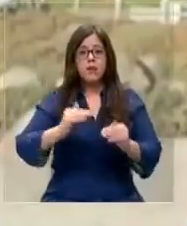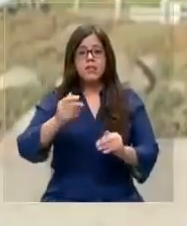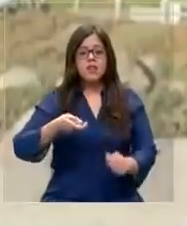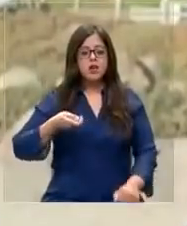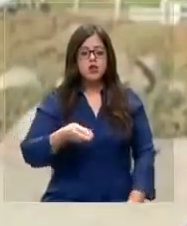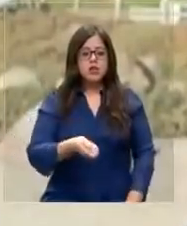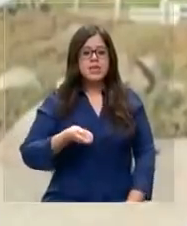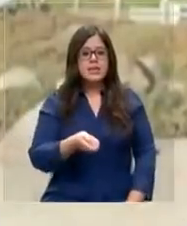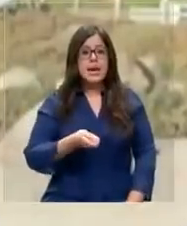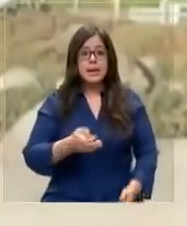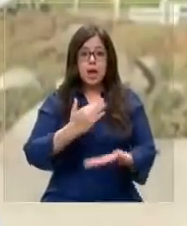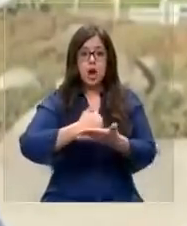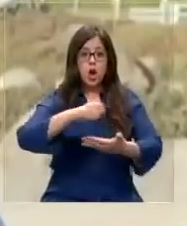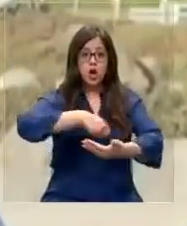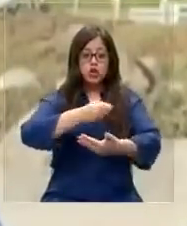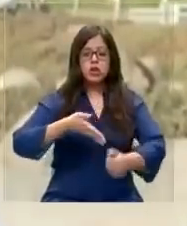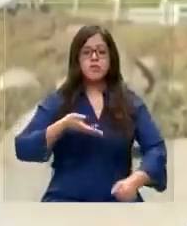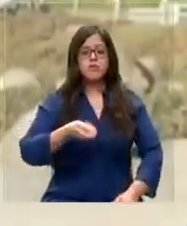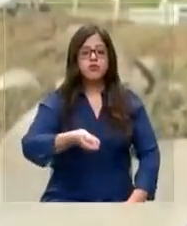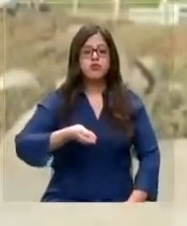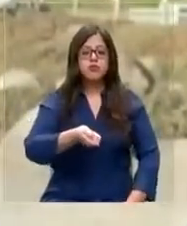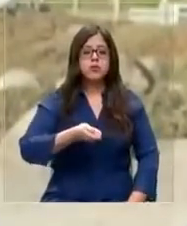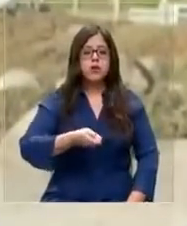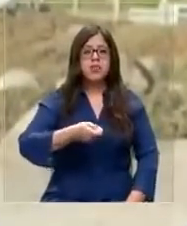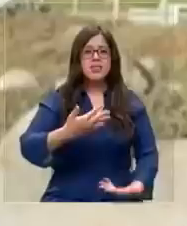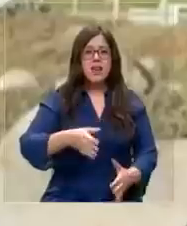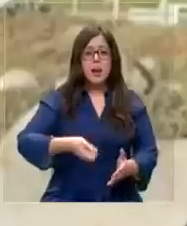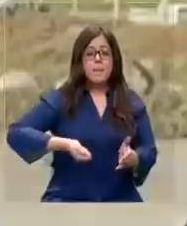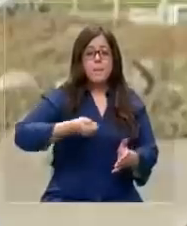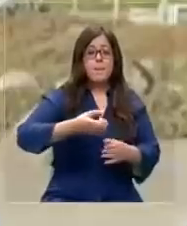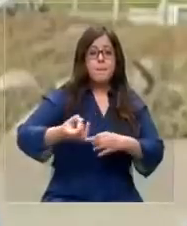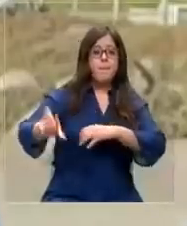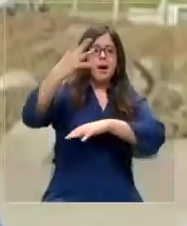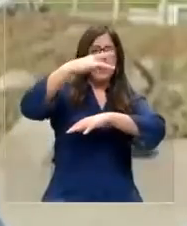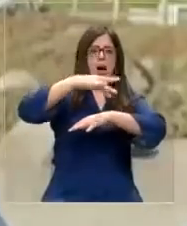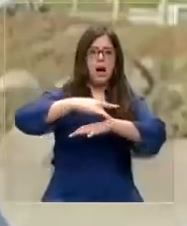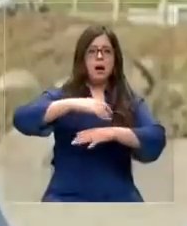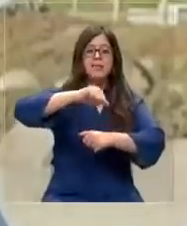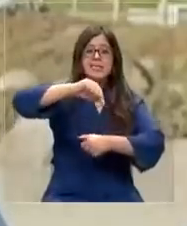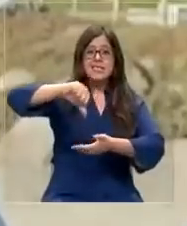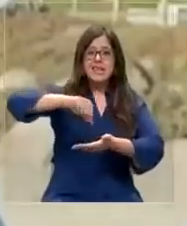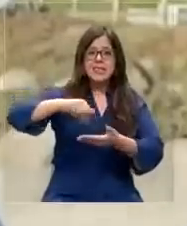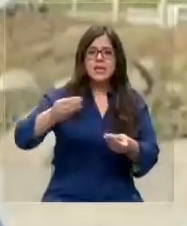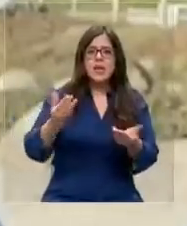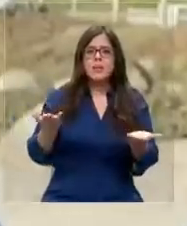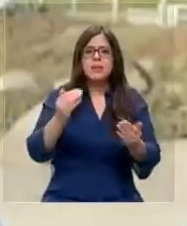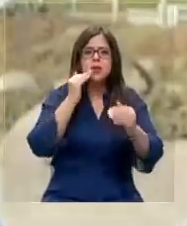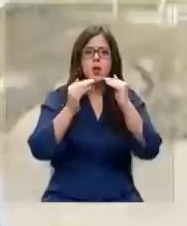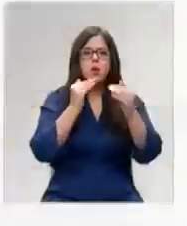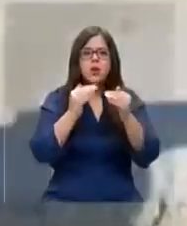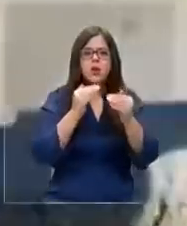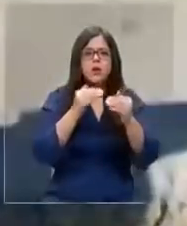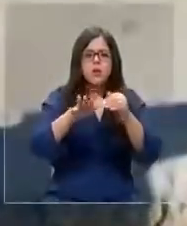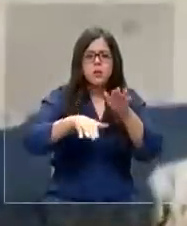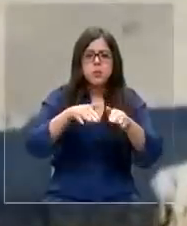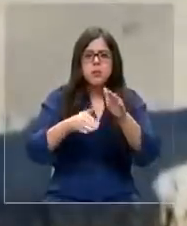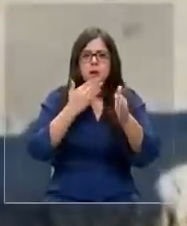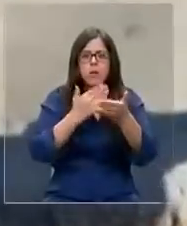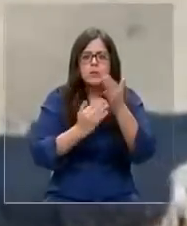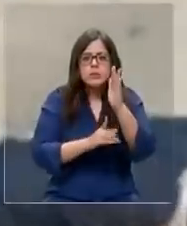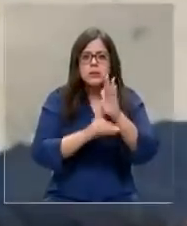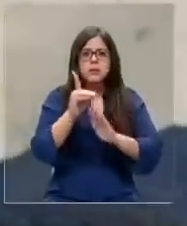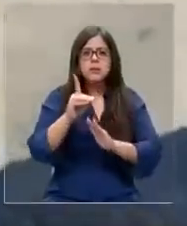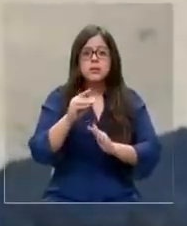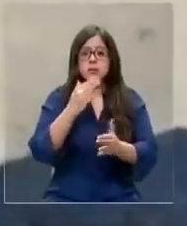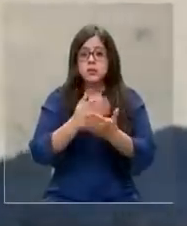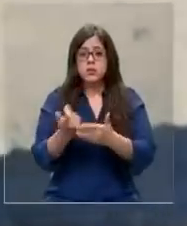sartén un poquitito y a uno le arde. ¿Cuánto más serán los pies de un bebé, de un niño, que está en pleno desarrollo? Bueno, nosotros hoy día